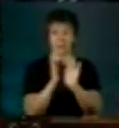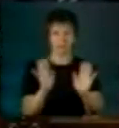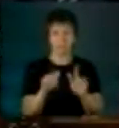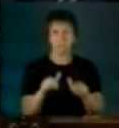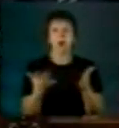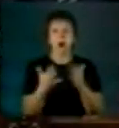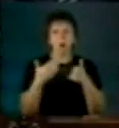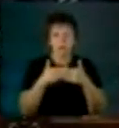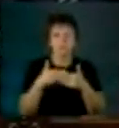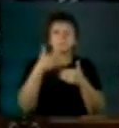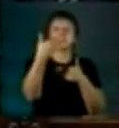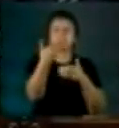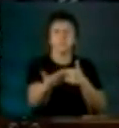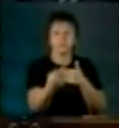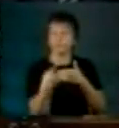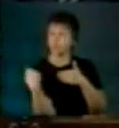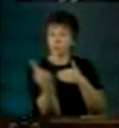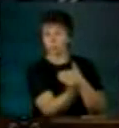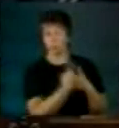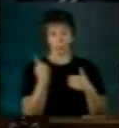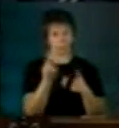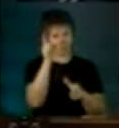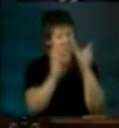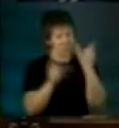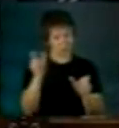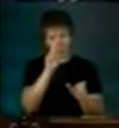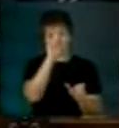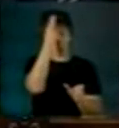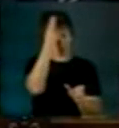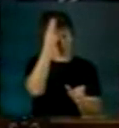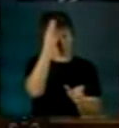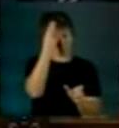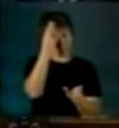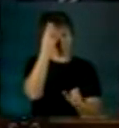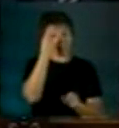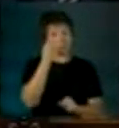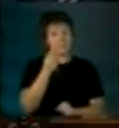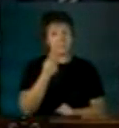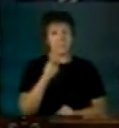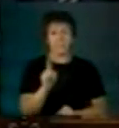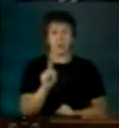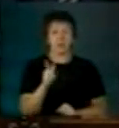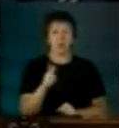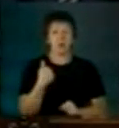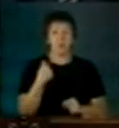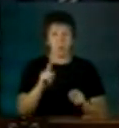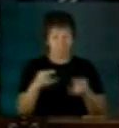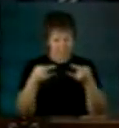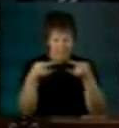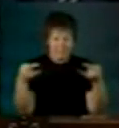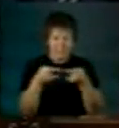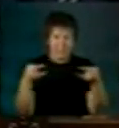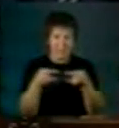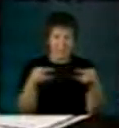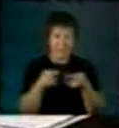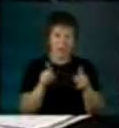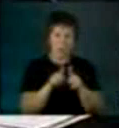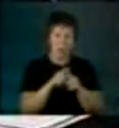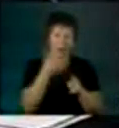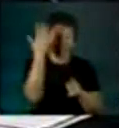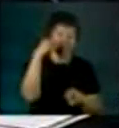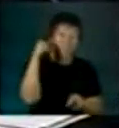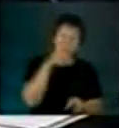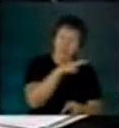Ahora todos sabemos que los ciudadanos no les tienden cheques en blanco a ningún partido